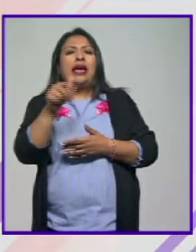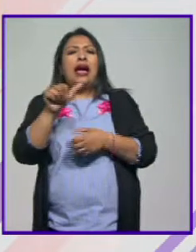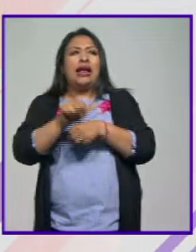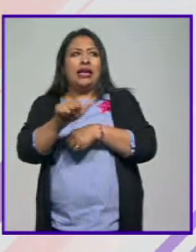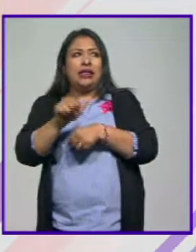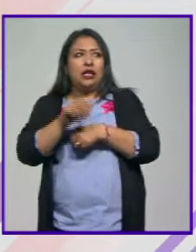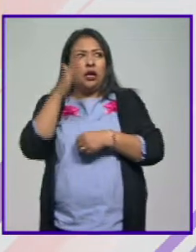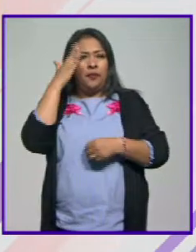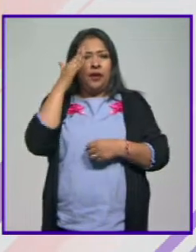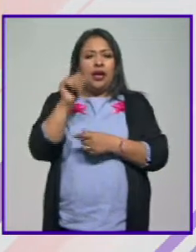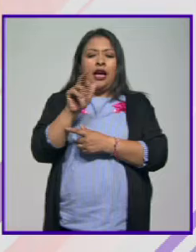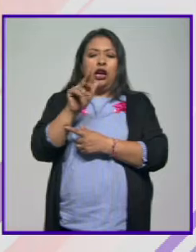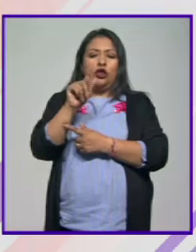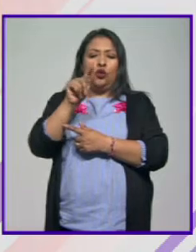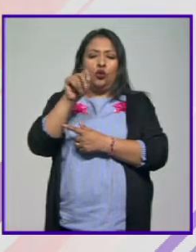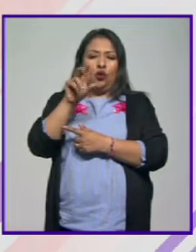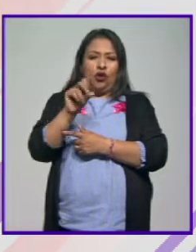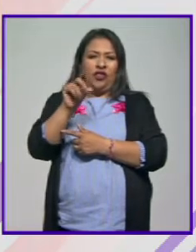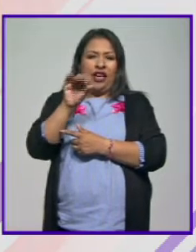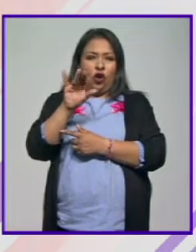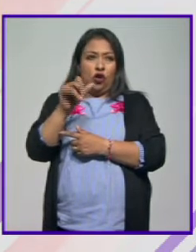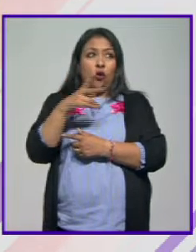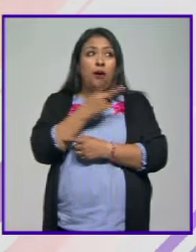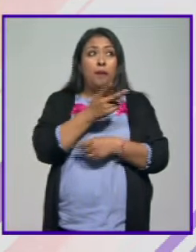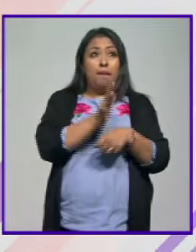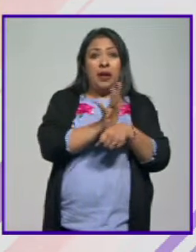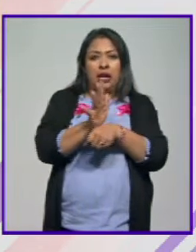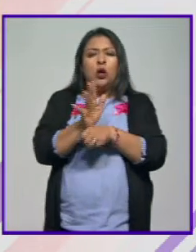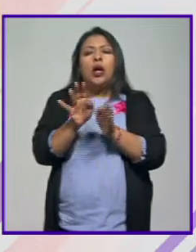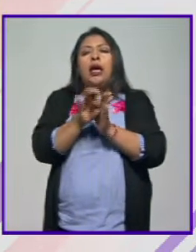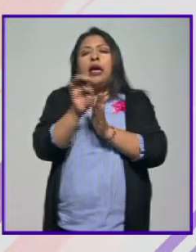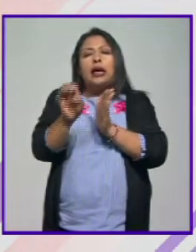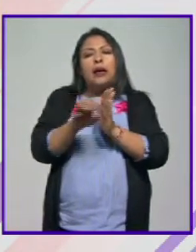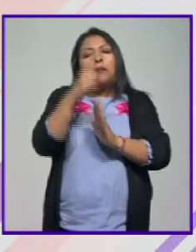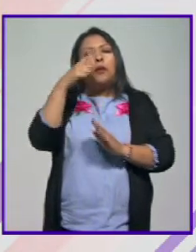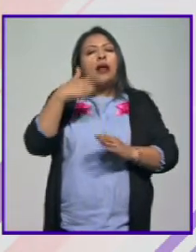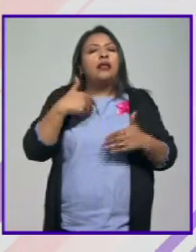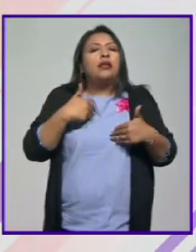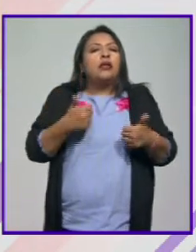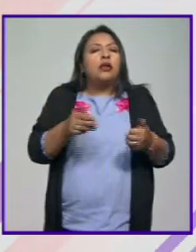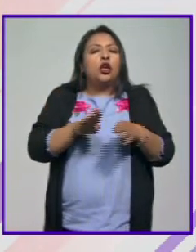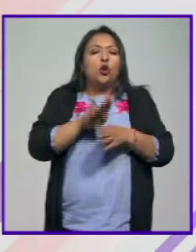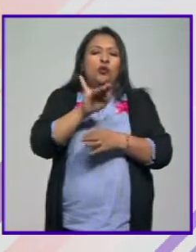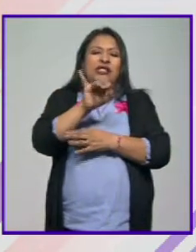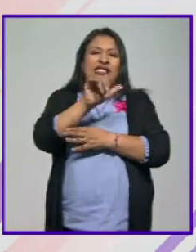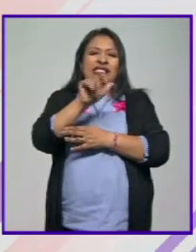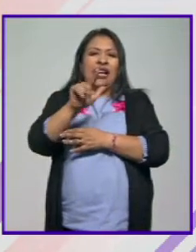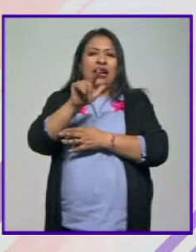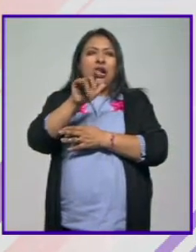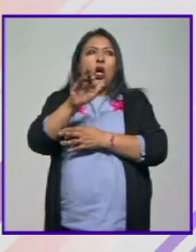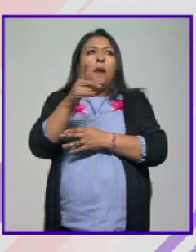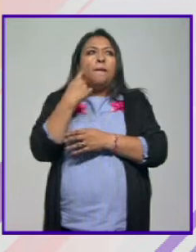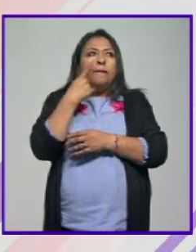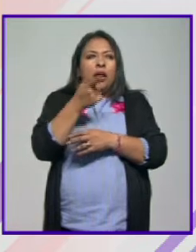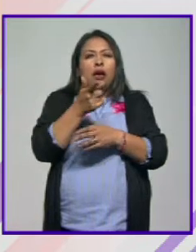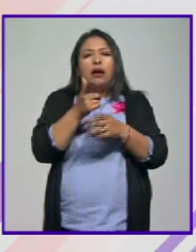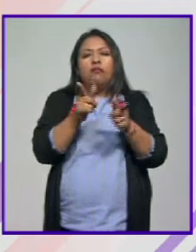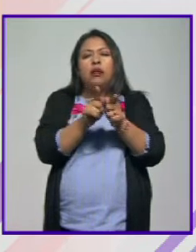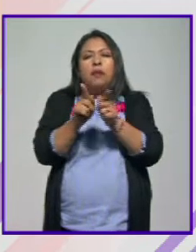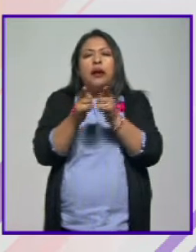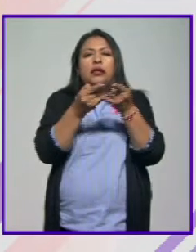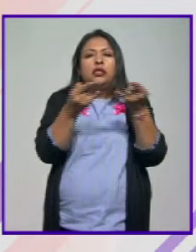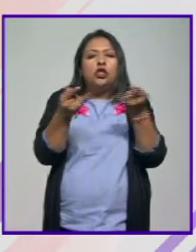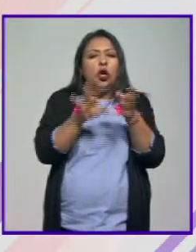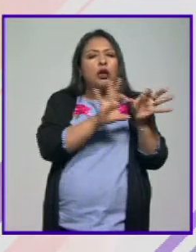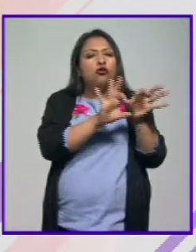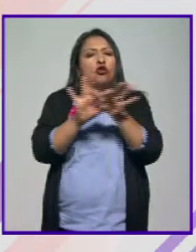protagonizada por Arturo de Córdoba películas que sirven de ejemplo para dar una idea de cómo Isaac León Frías encuentra pequeñas historias que hermanan